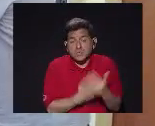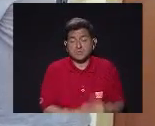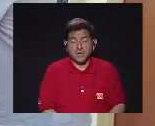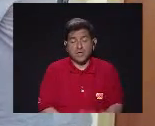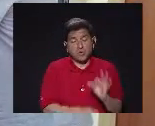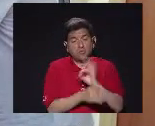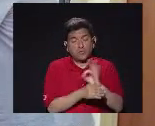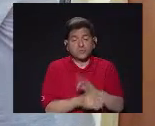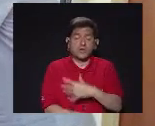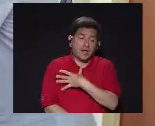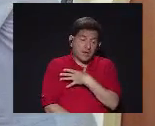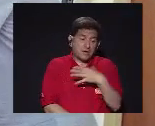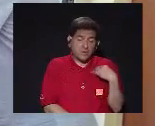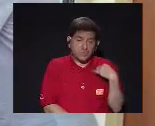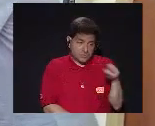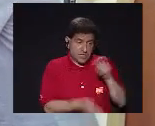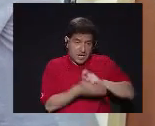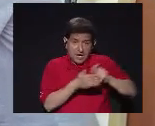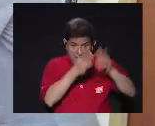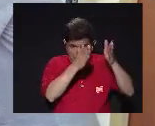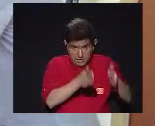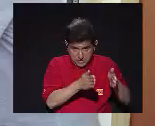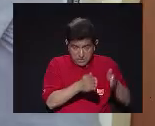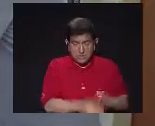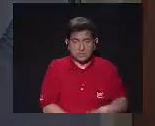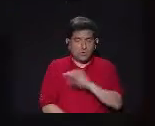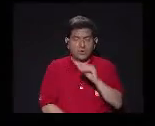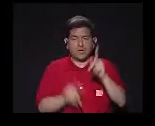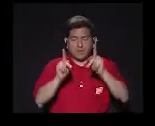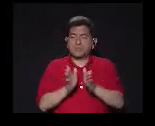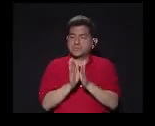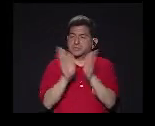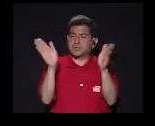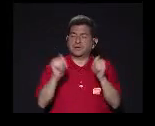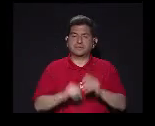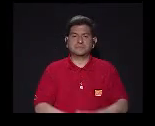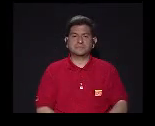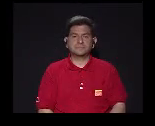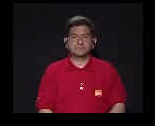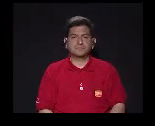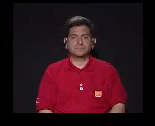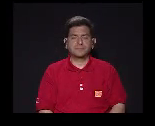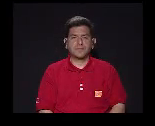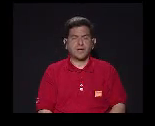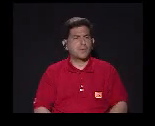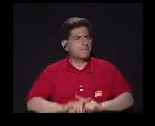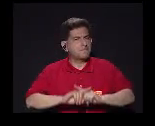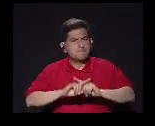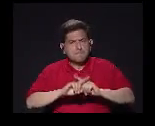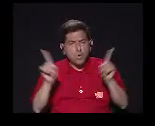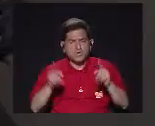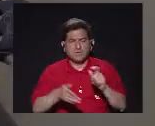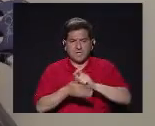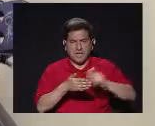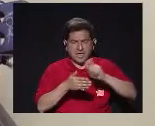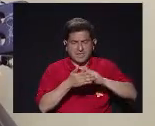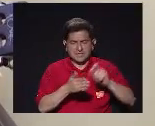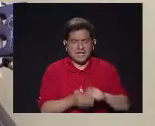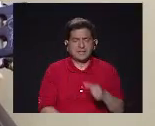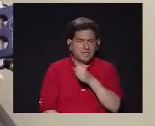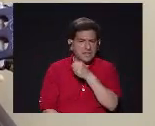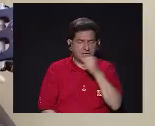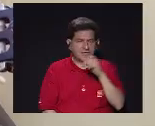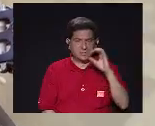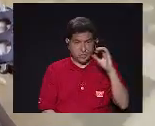Que funcione Y que le guste Al autor Del poema Y a la gente Es bueno Muy diferente Escribir una